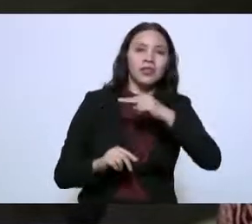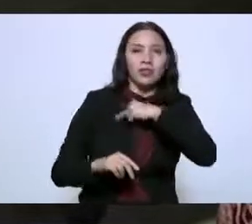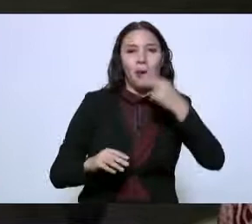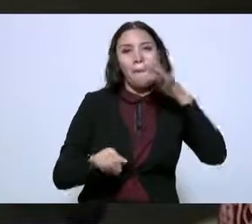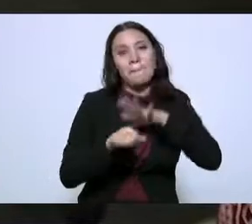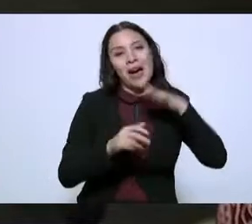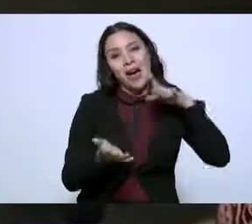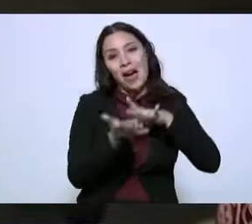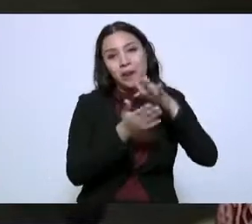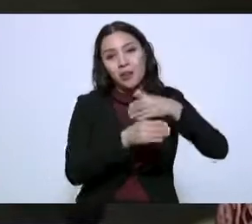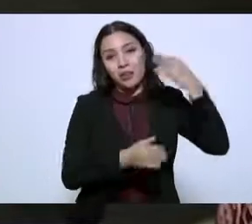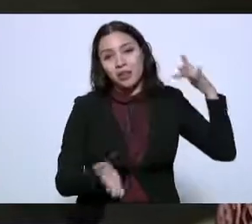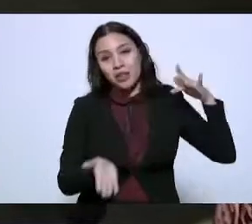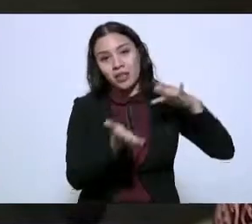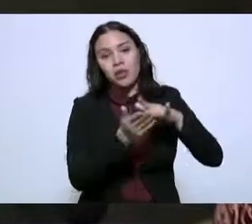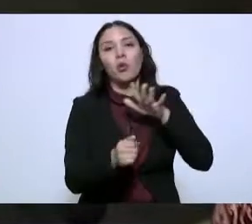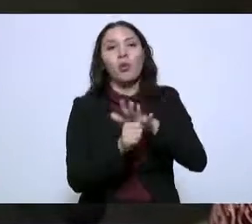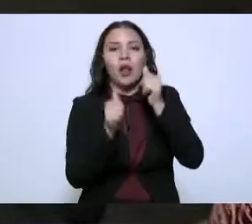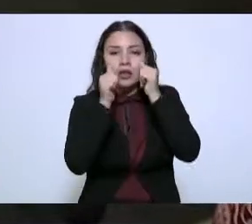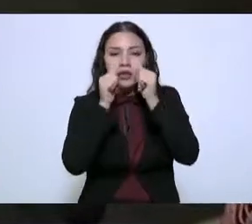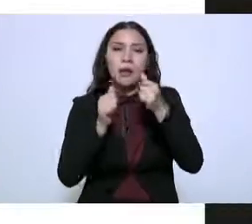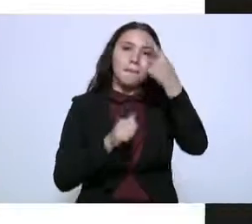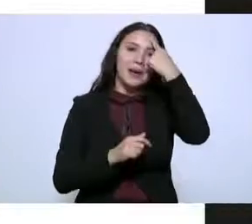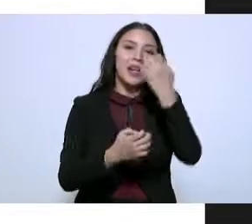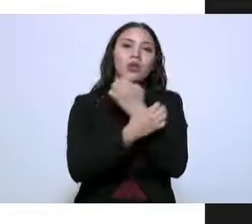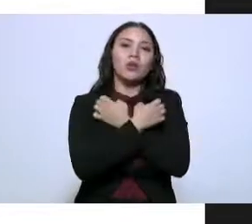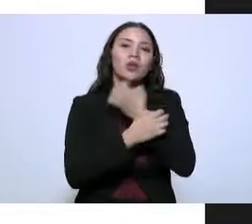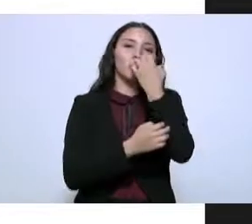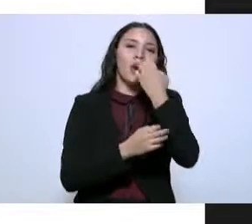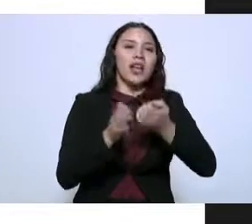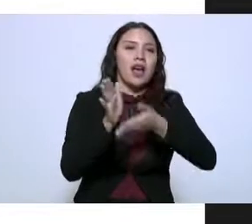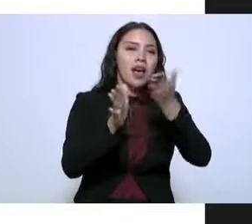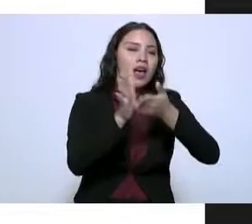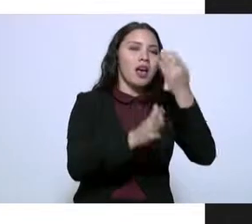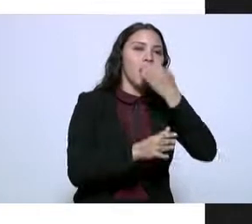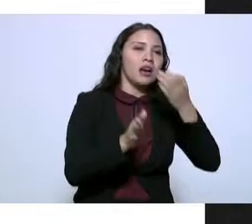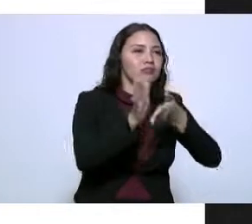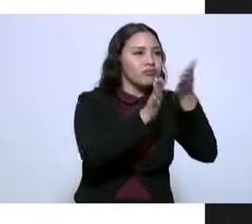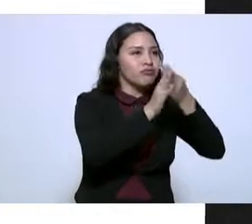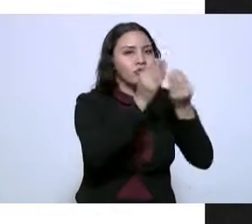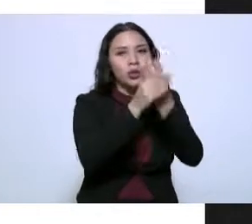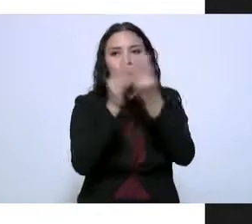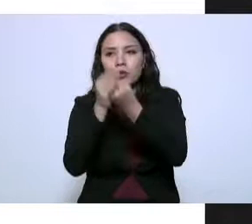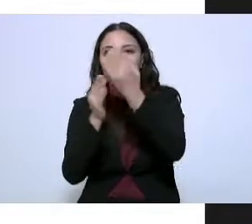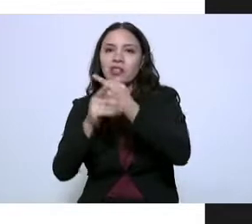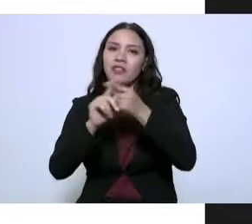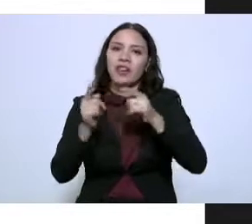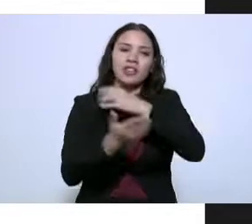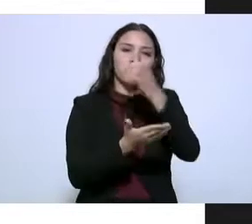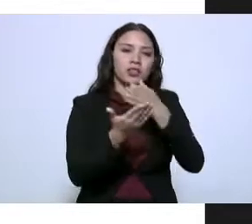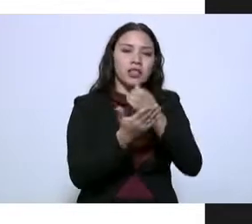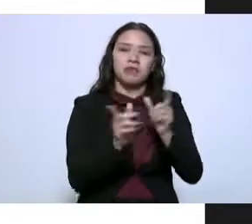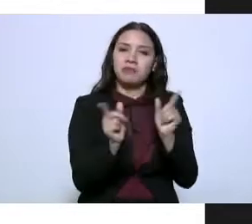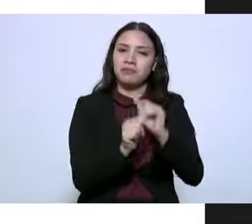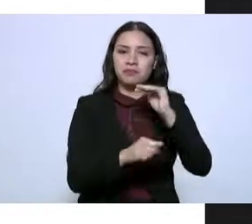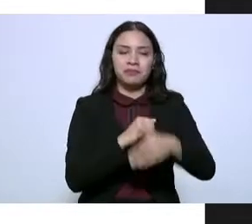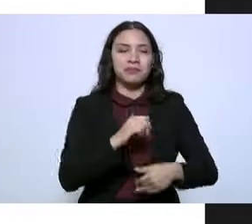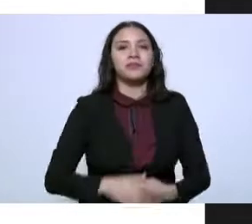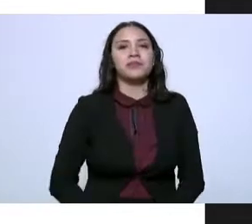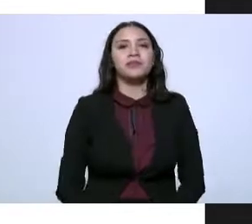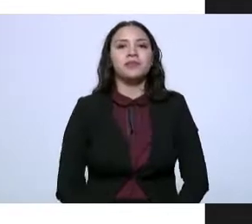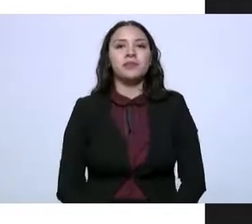inversiones que se realizaron fue en materia de planteles educativos o conformación de infraestructura educativa en las tres ciudades sería cuánto